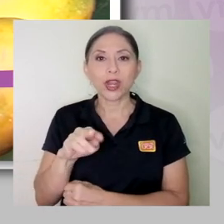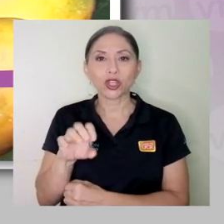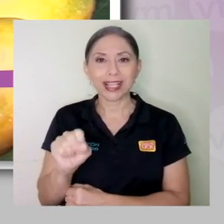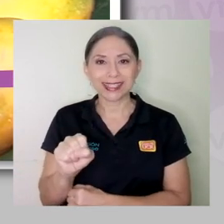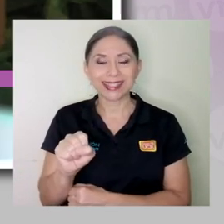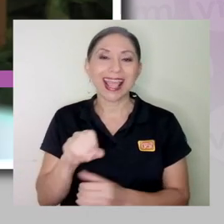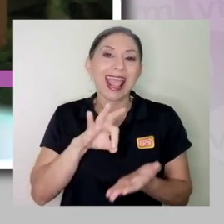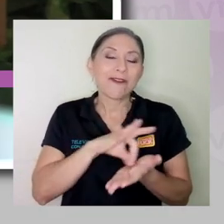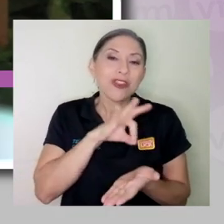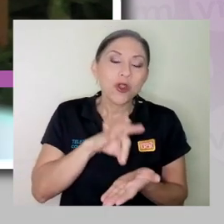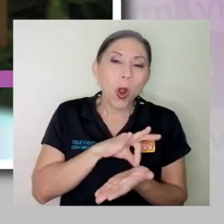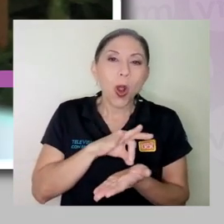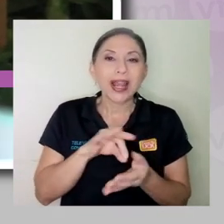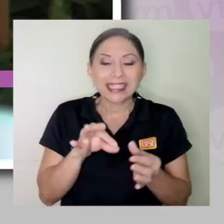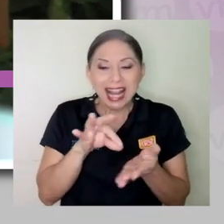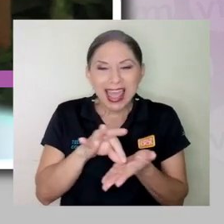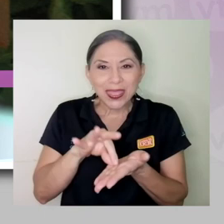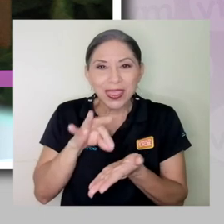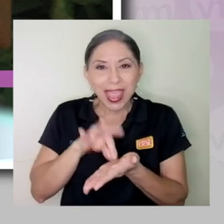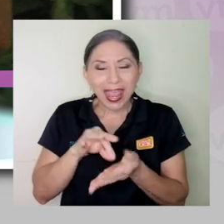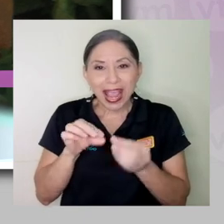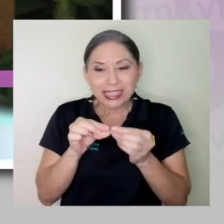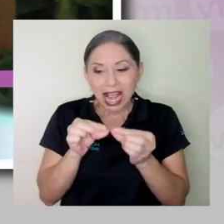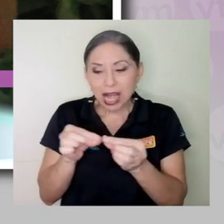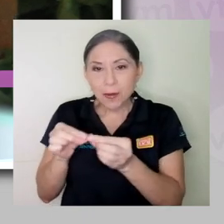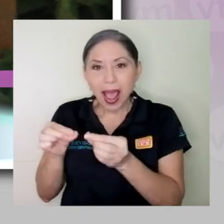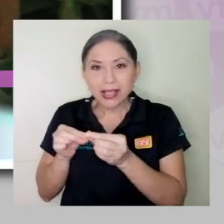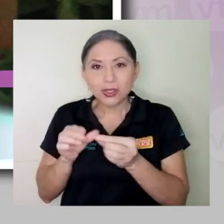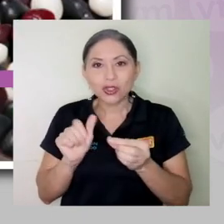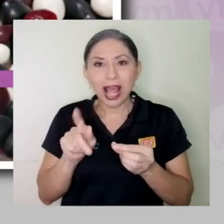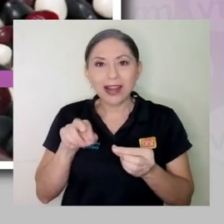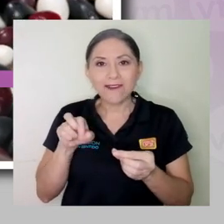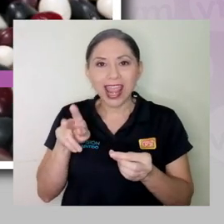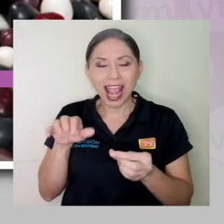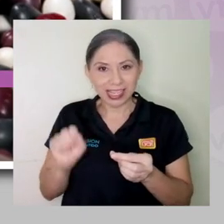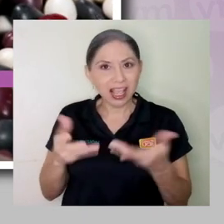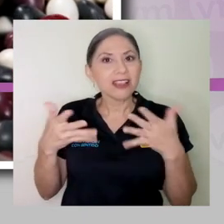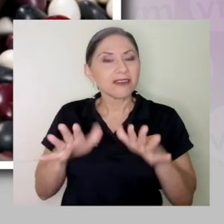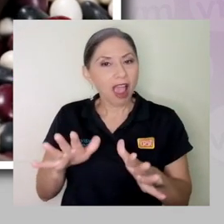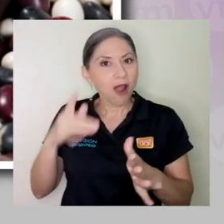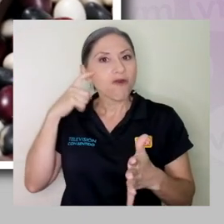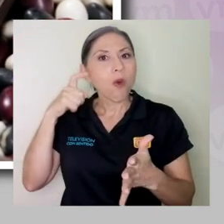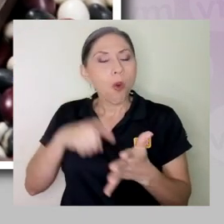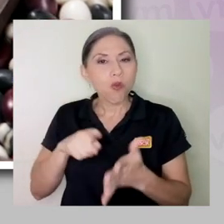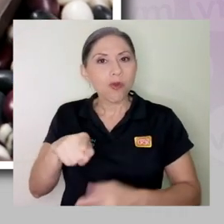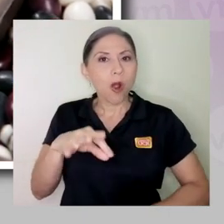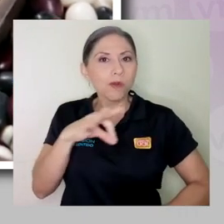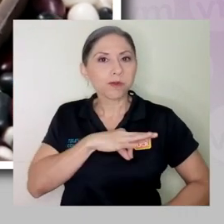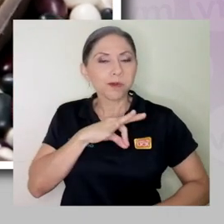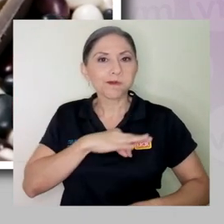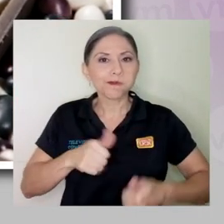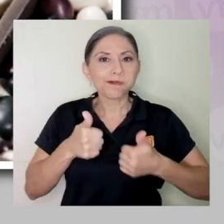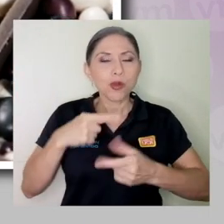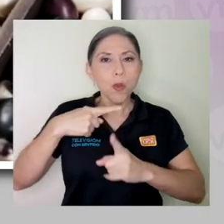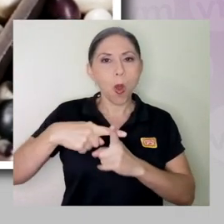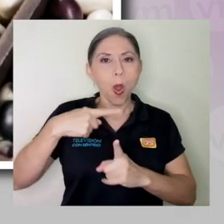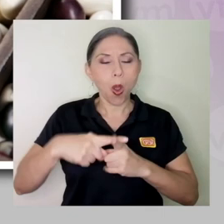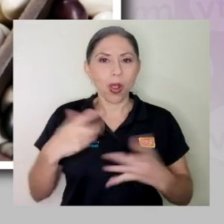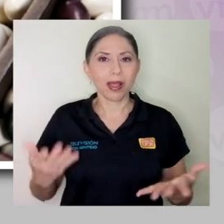leguminosas como frijoles, lentejas, garbanzos y arvejas también ya están reconocidísimos como alimentos súper beneficiosos